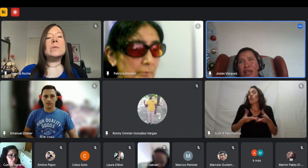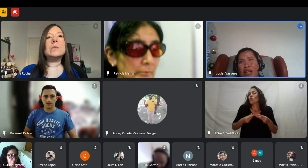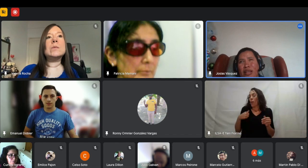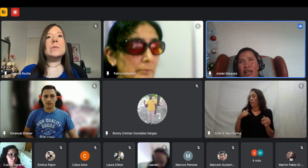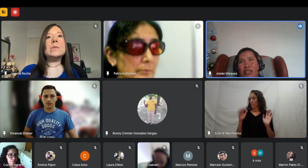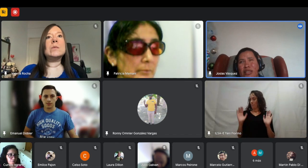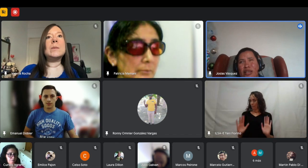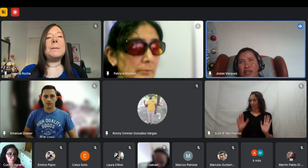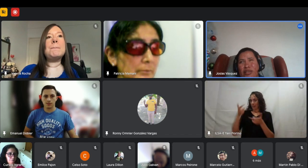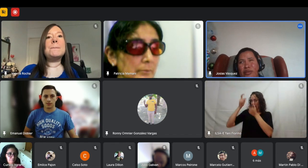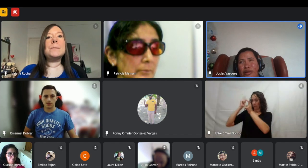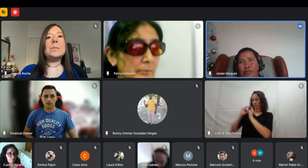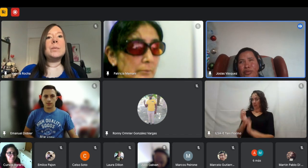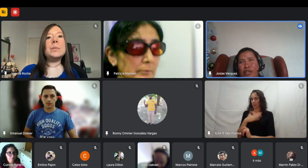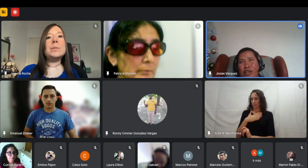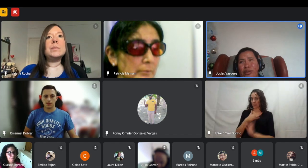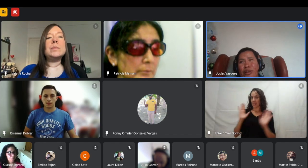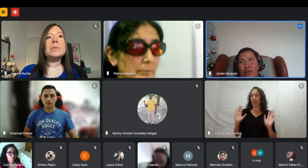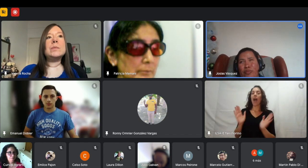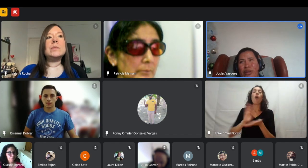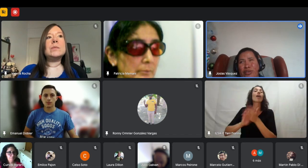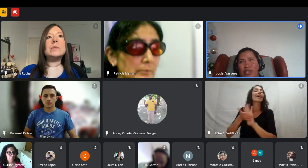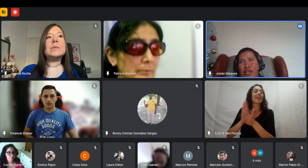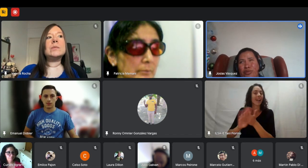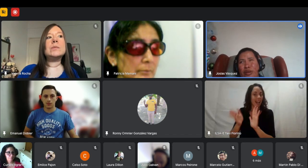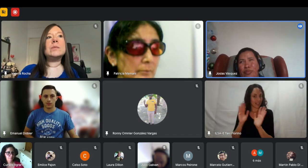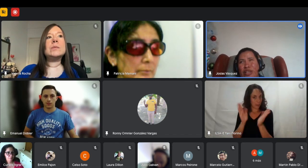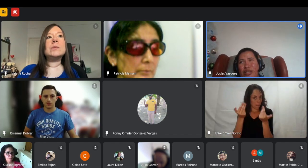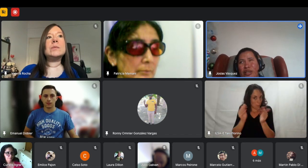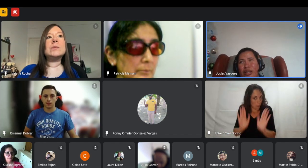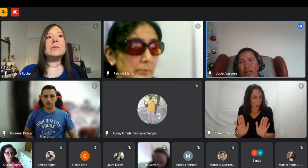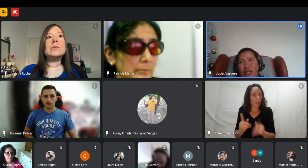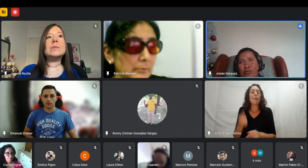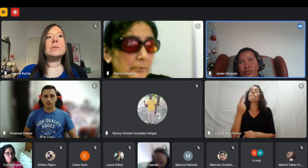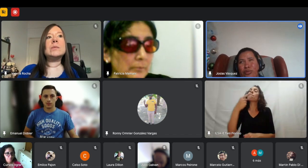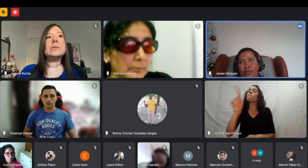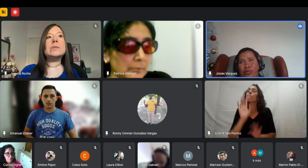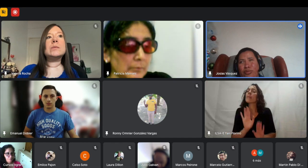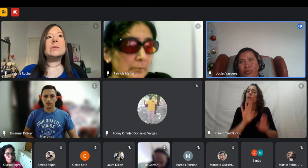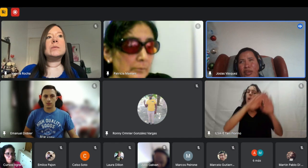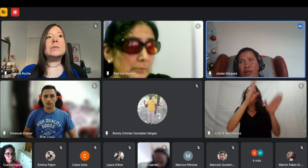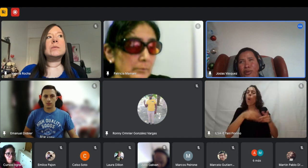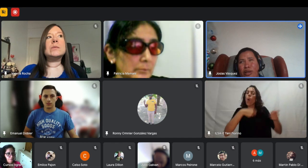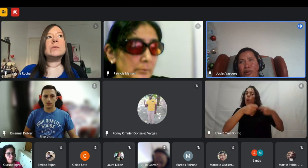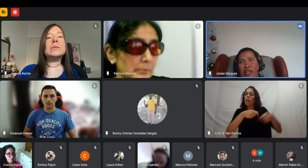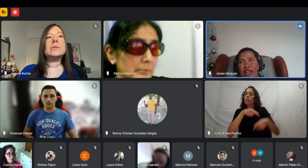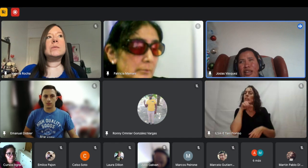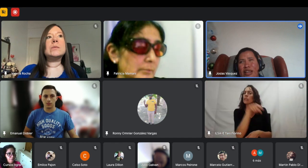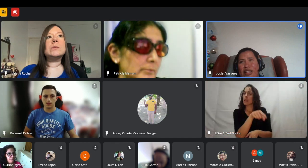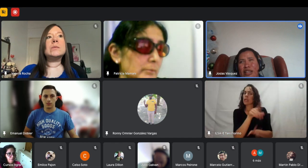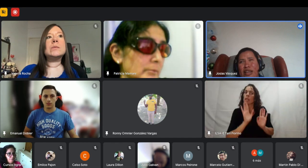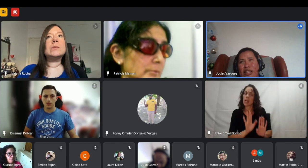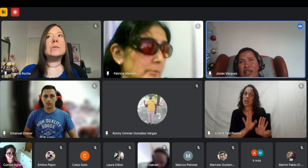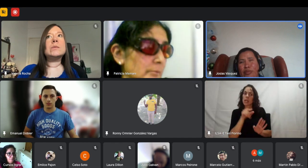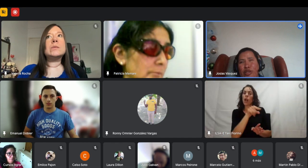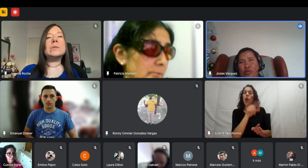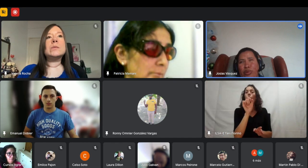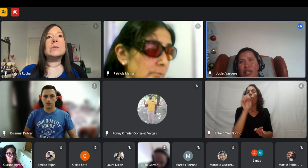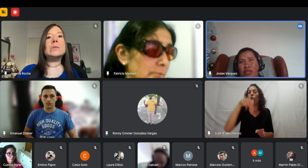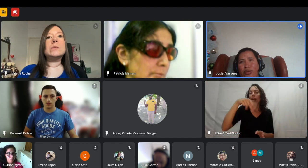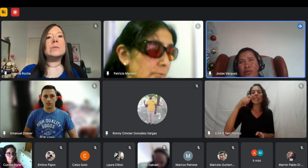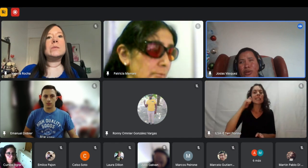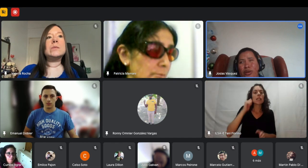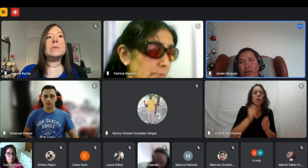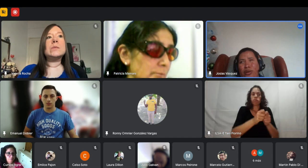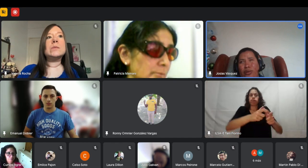hacer trabajo voluntario pero sí sé que es una empresa que es un una ONG grande que tiene